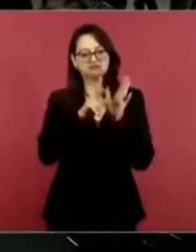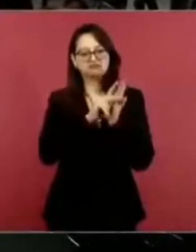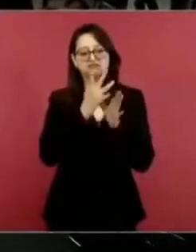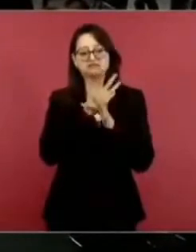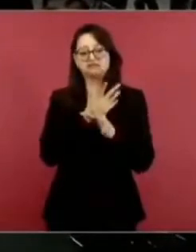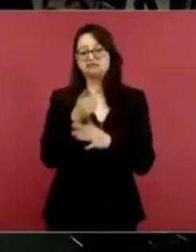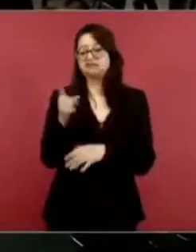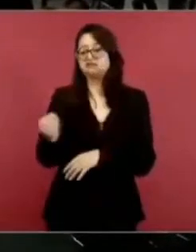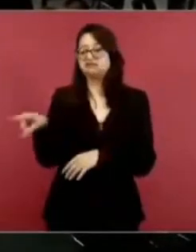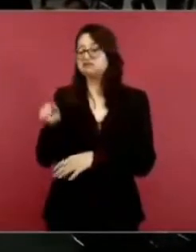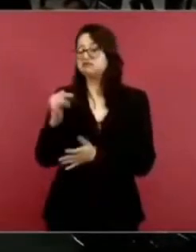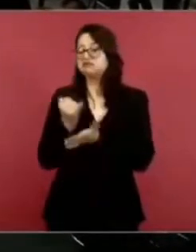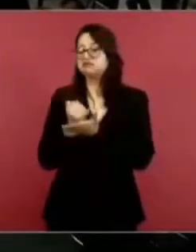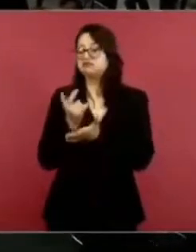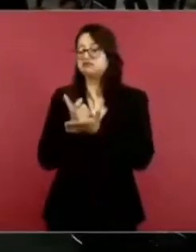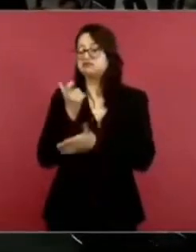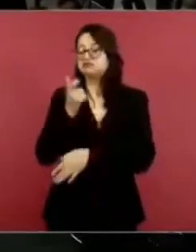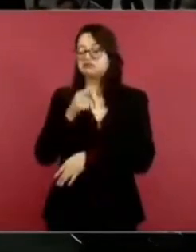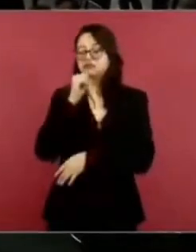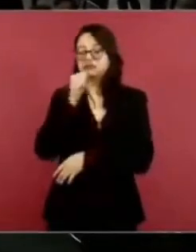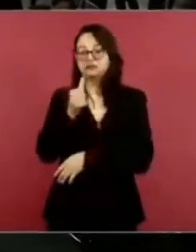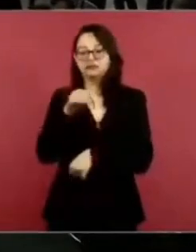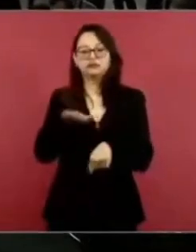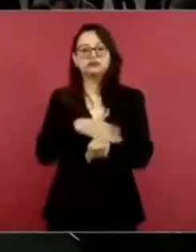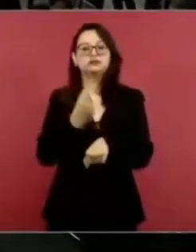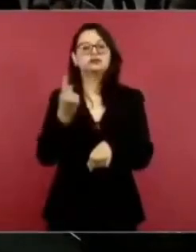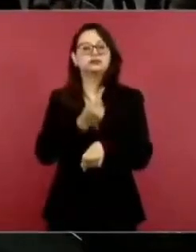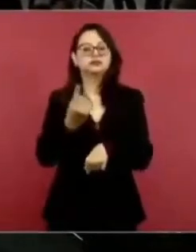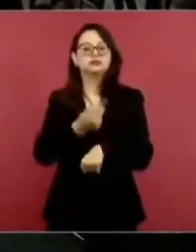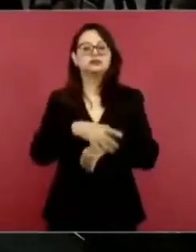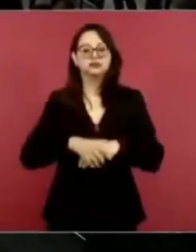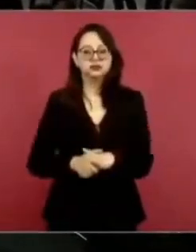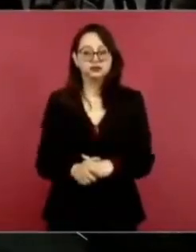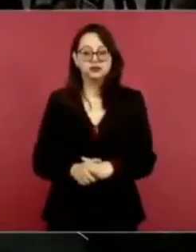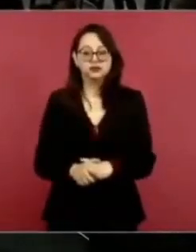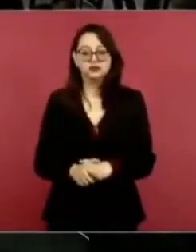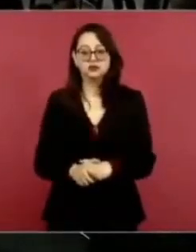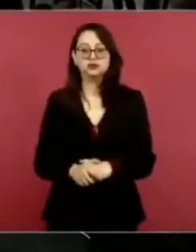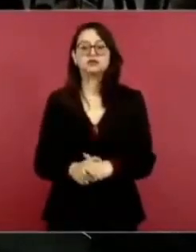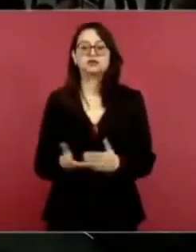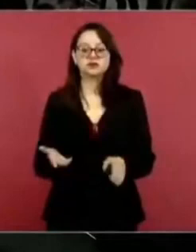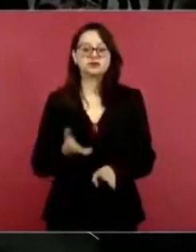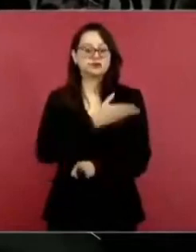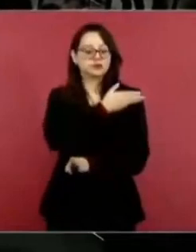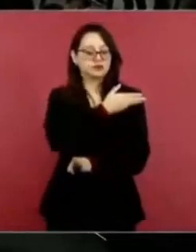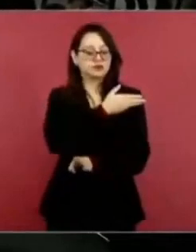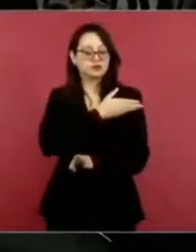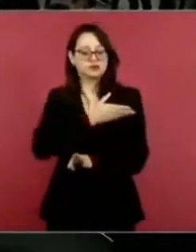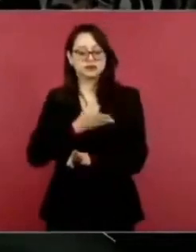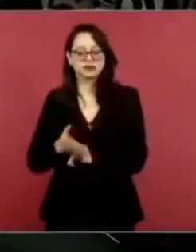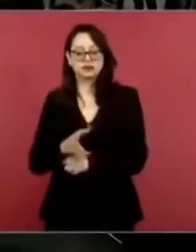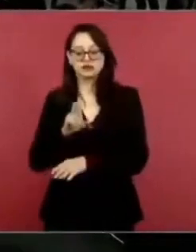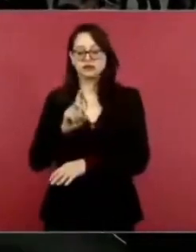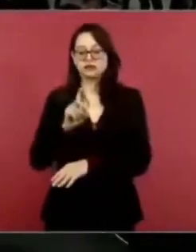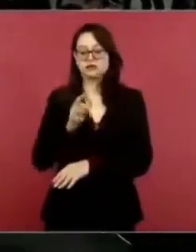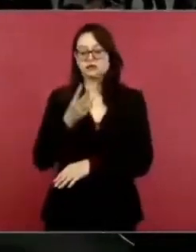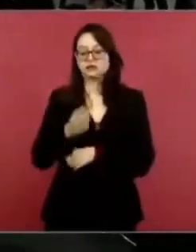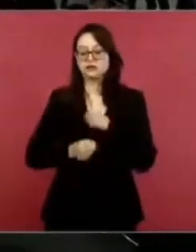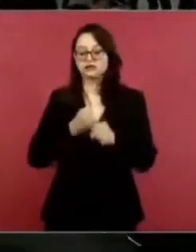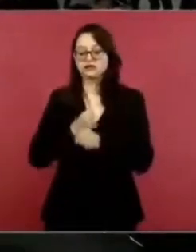Porque habían hecho creer, le habían lavado el cerebro a muchos,